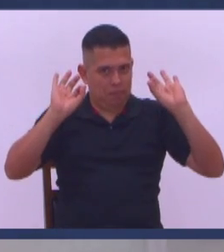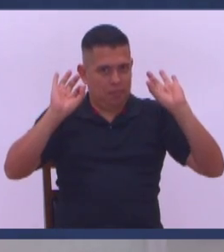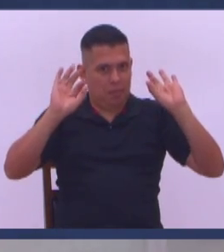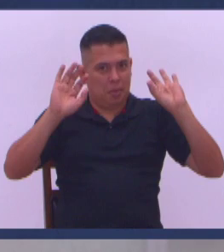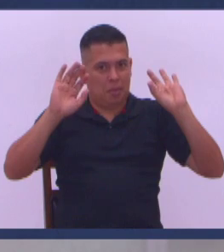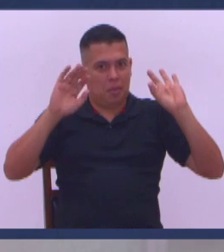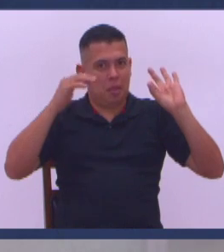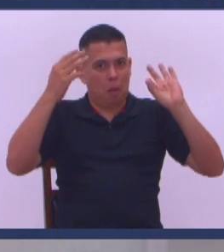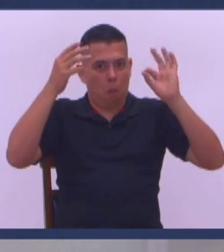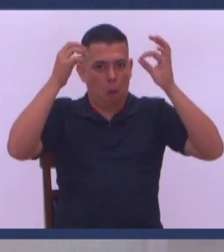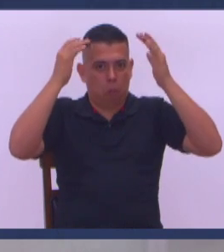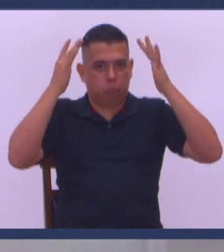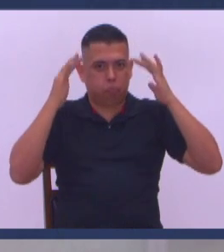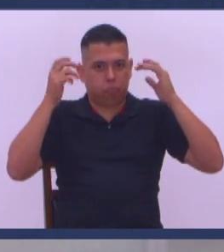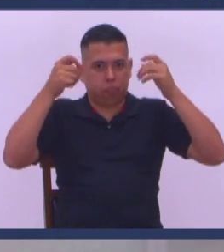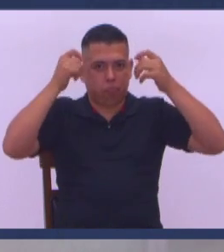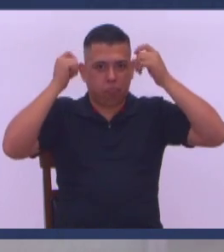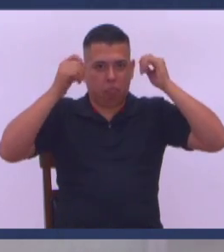Vamos